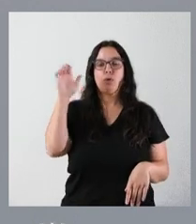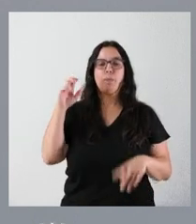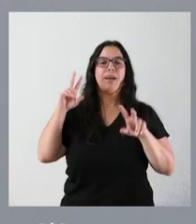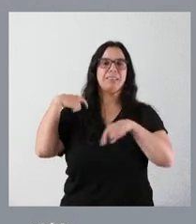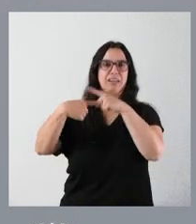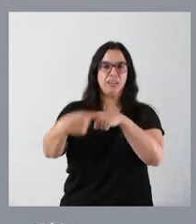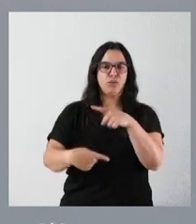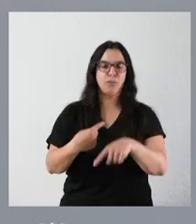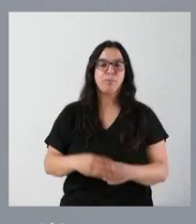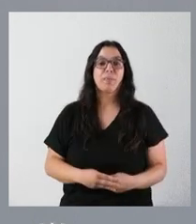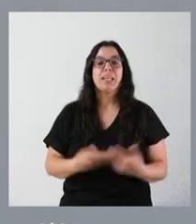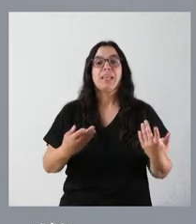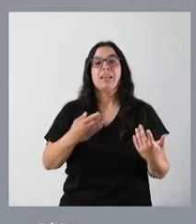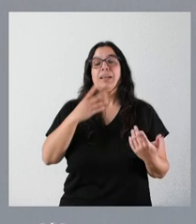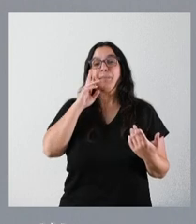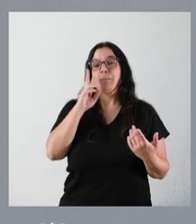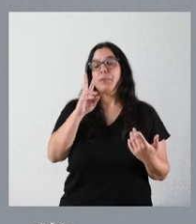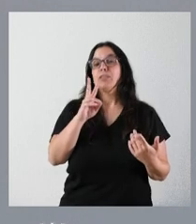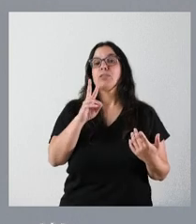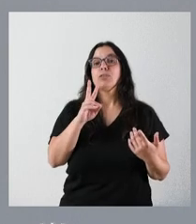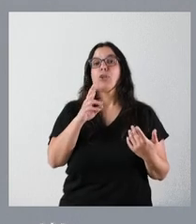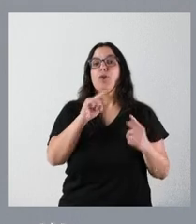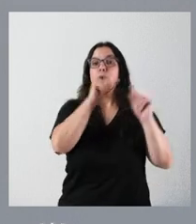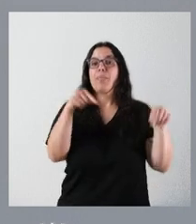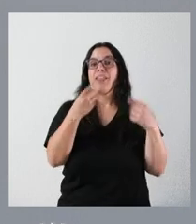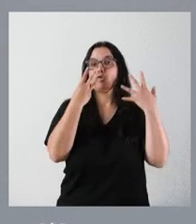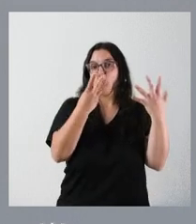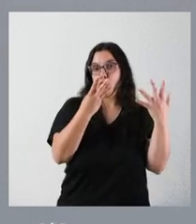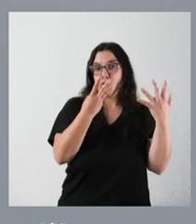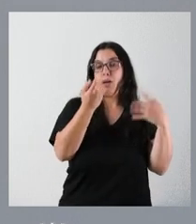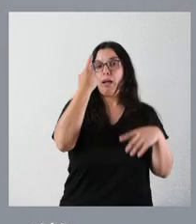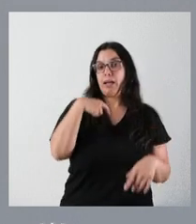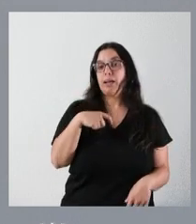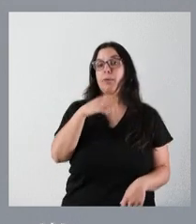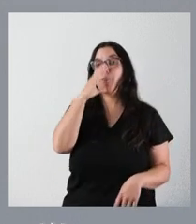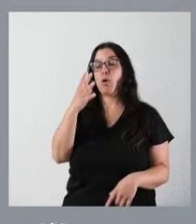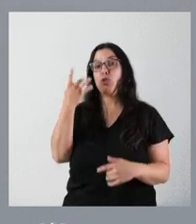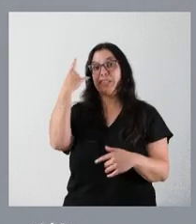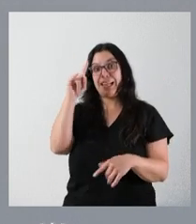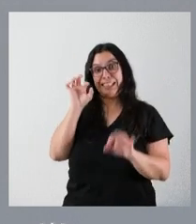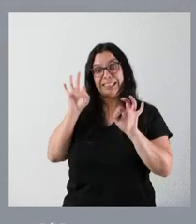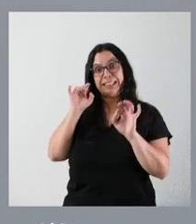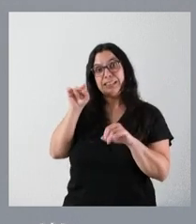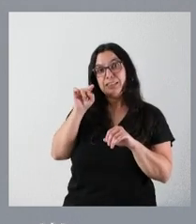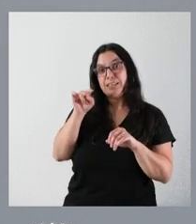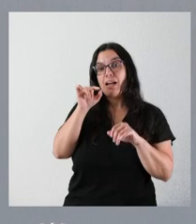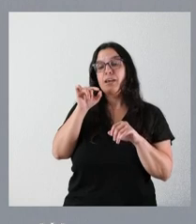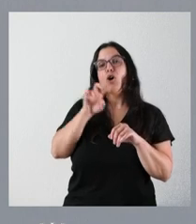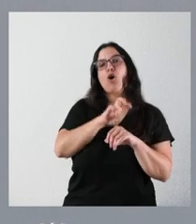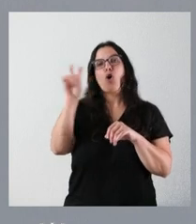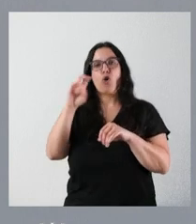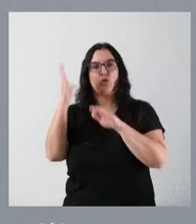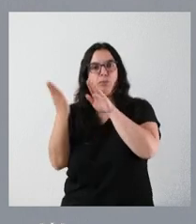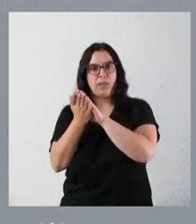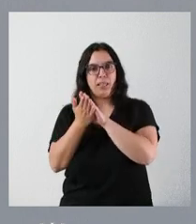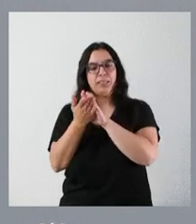Europea. Habrán visto ustedes que he citado solo ocho provincias, porque la novena, Salamanca, está en este otro expediente, que